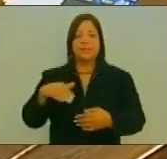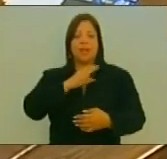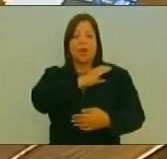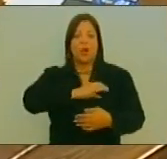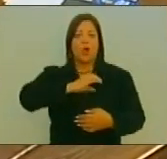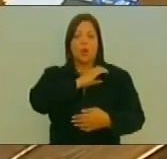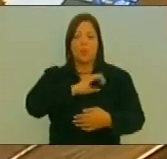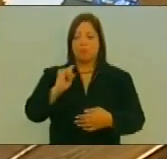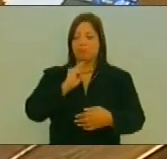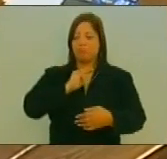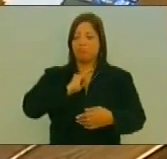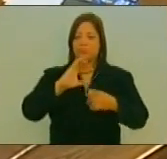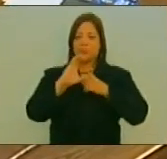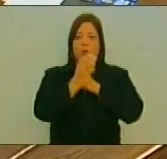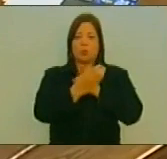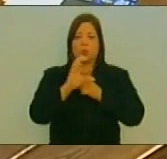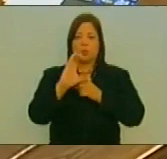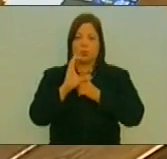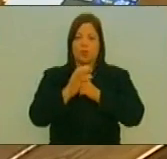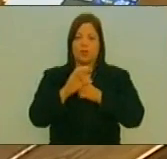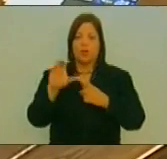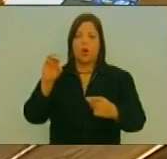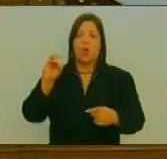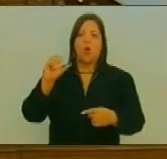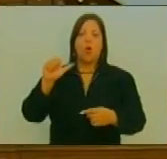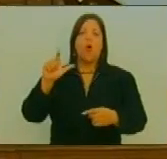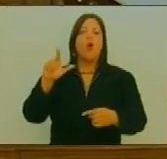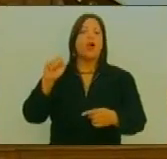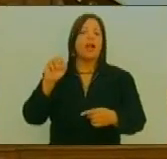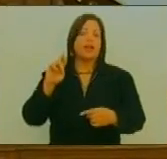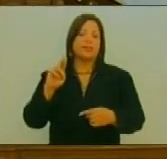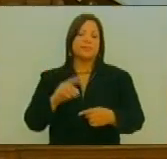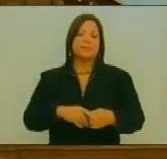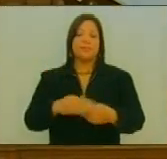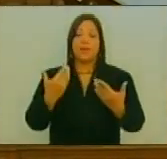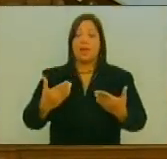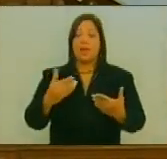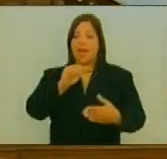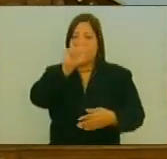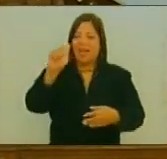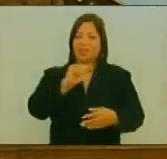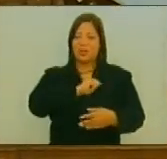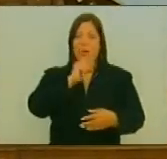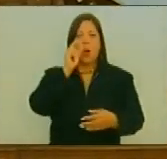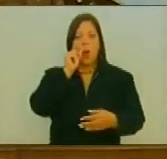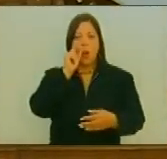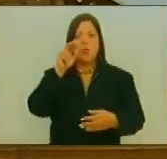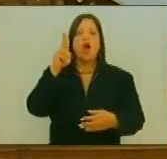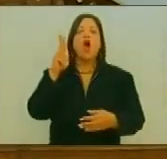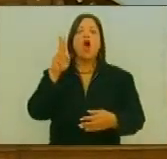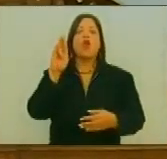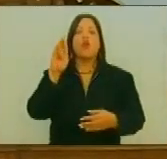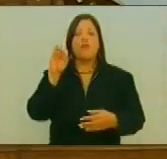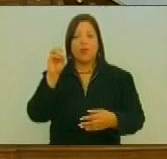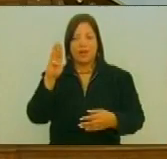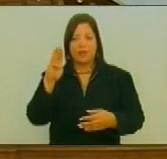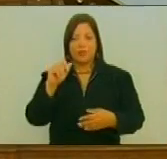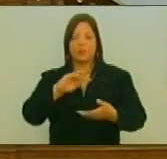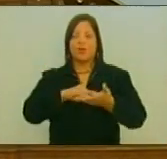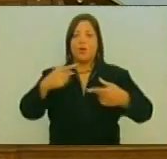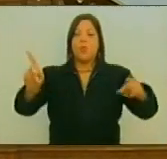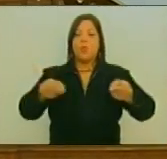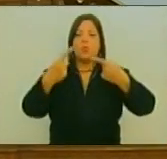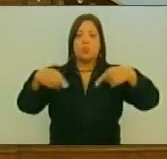Comisión De Identidad Cultural Oscar Alvarado Al Actor Y Constituyente Roberto Mezuti Y al